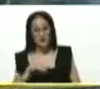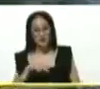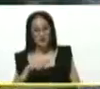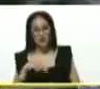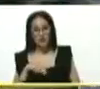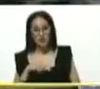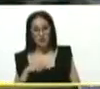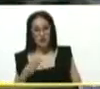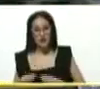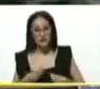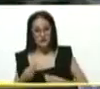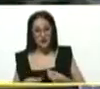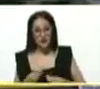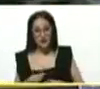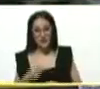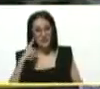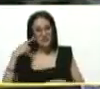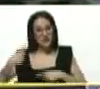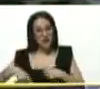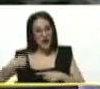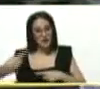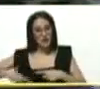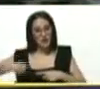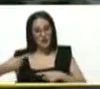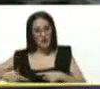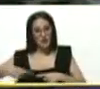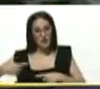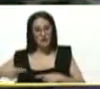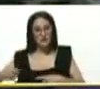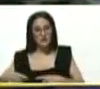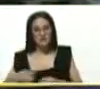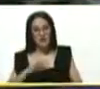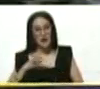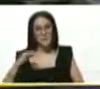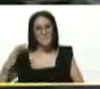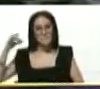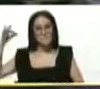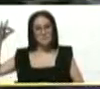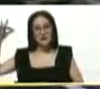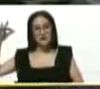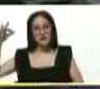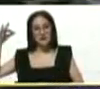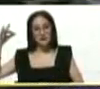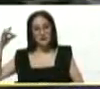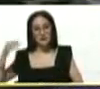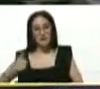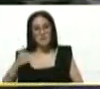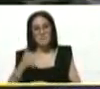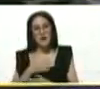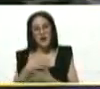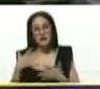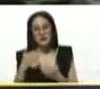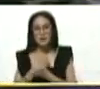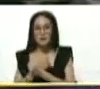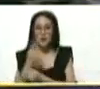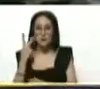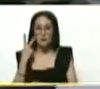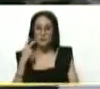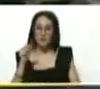diariamente. El espíritu del más grande amor por Venezuela.